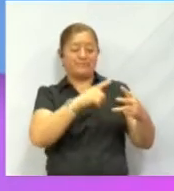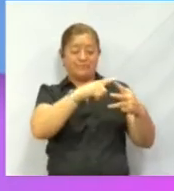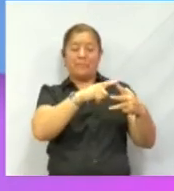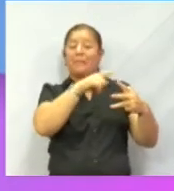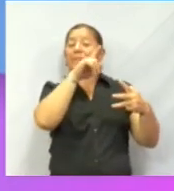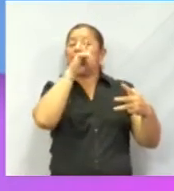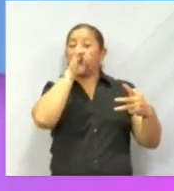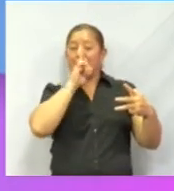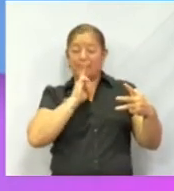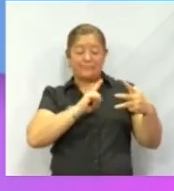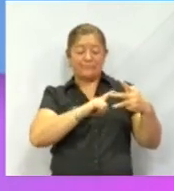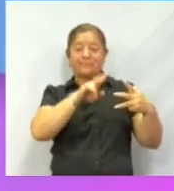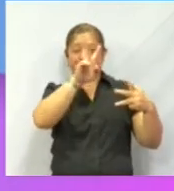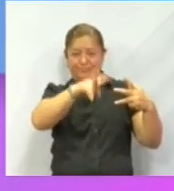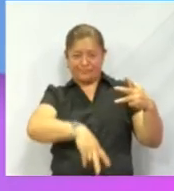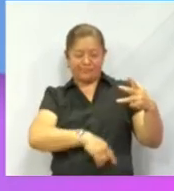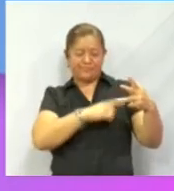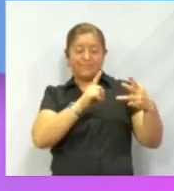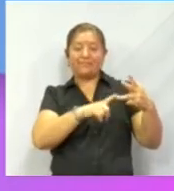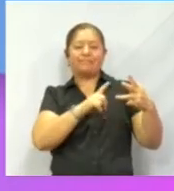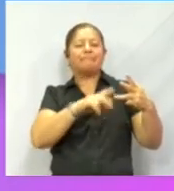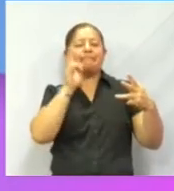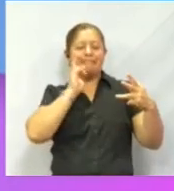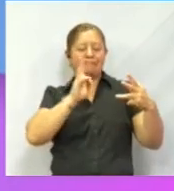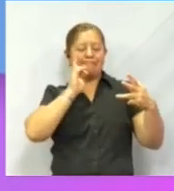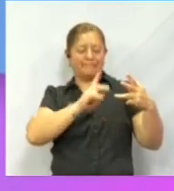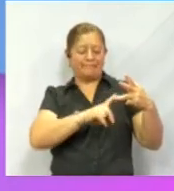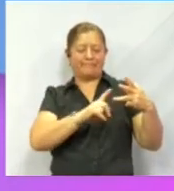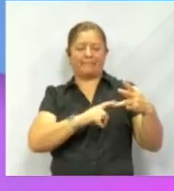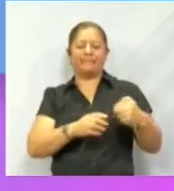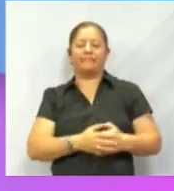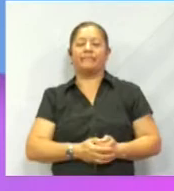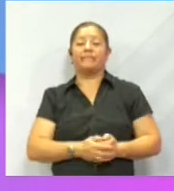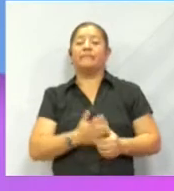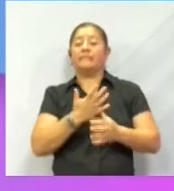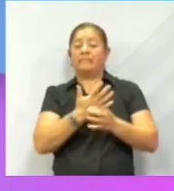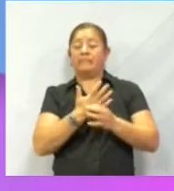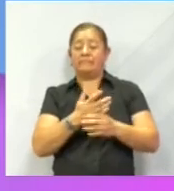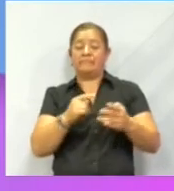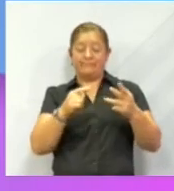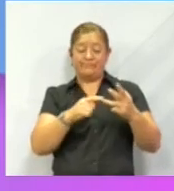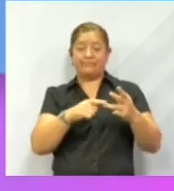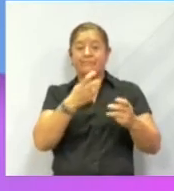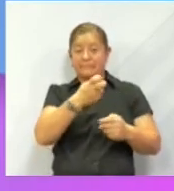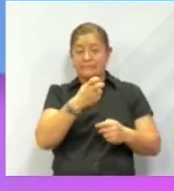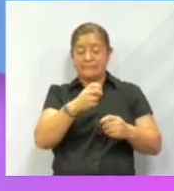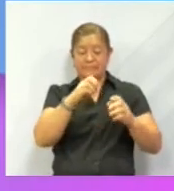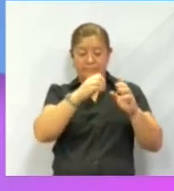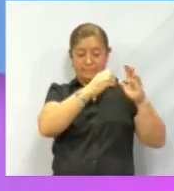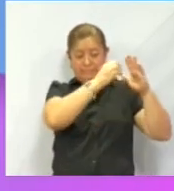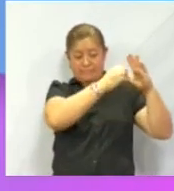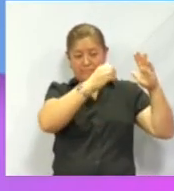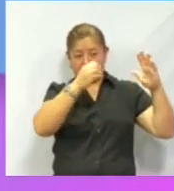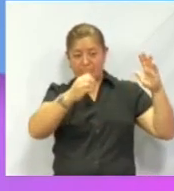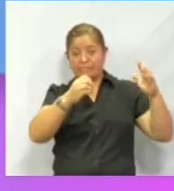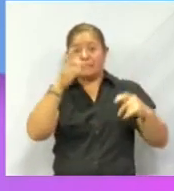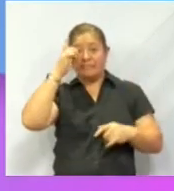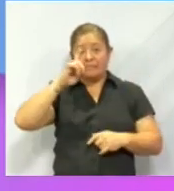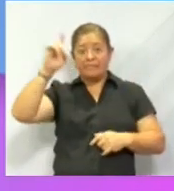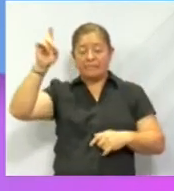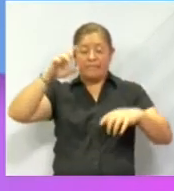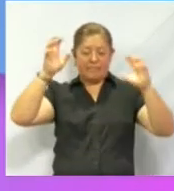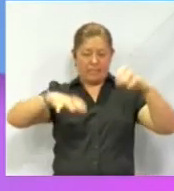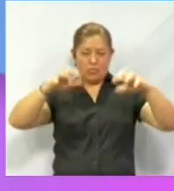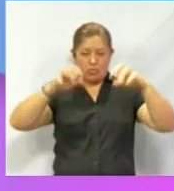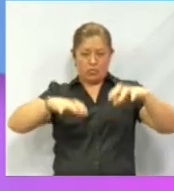mentira, verdad. Vamos por la tercera, ¿vale? Nos dice, este planeta debe su nombre al dios de la